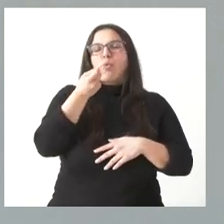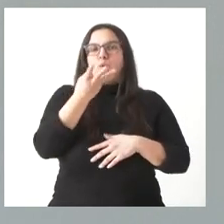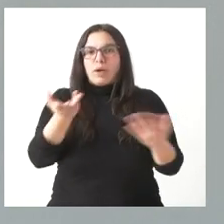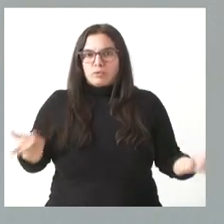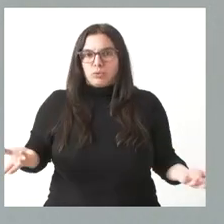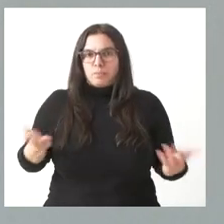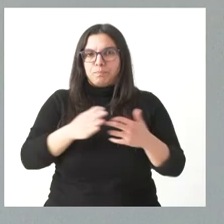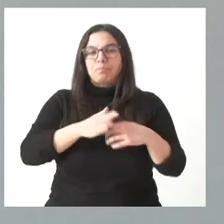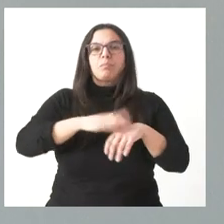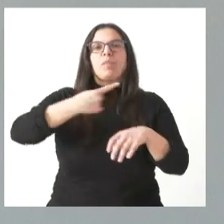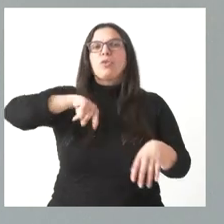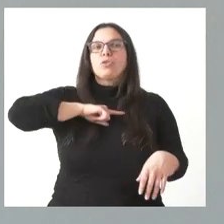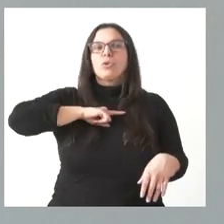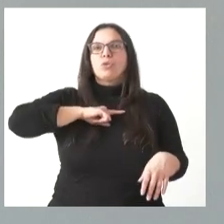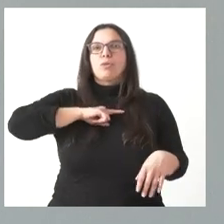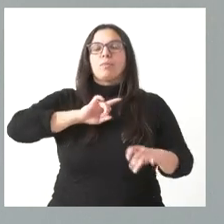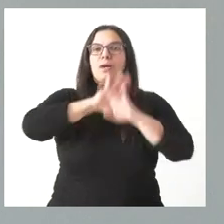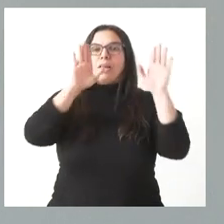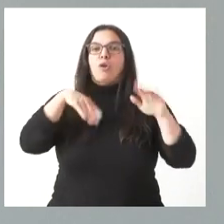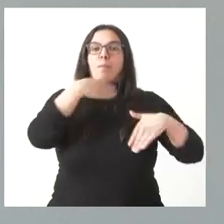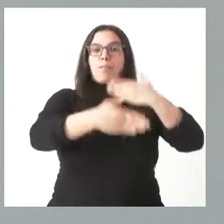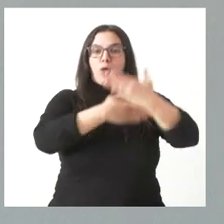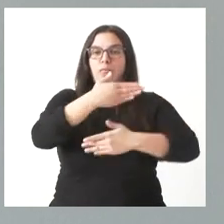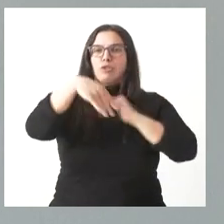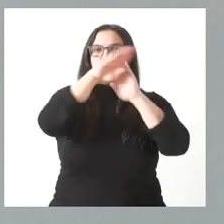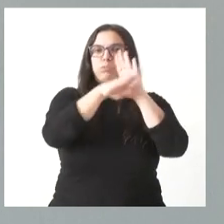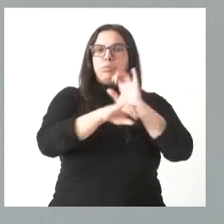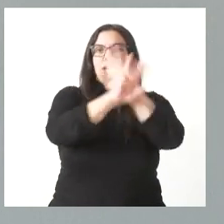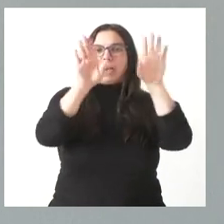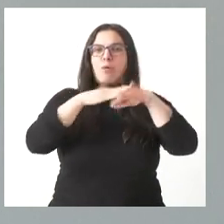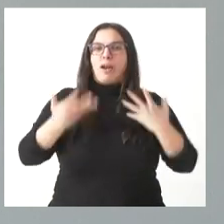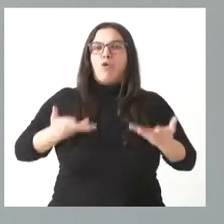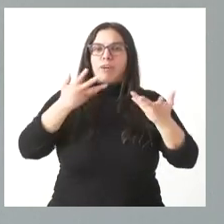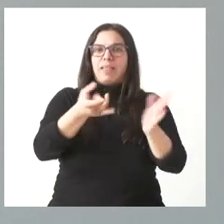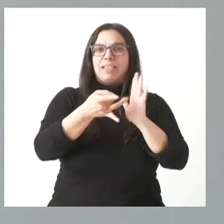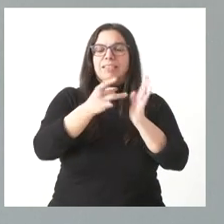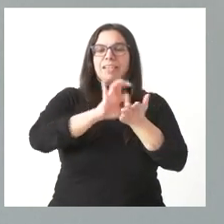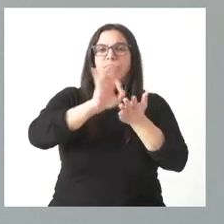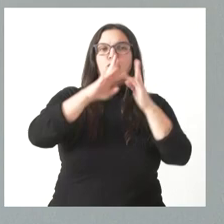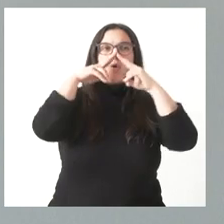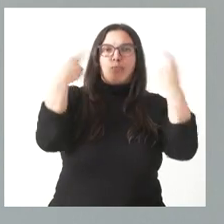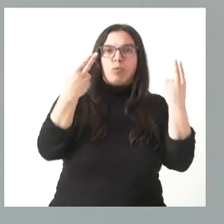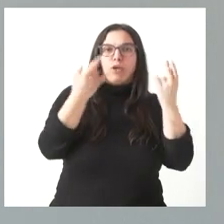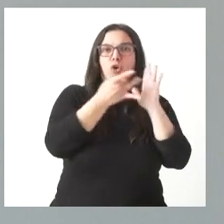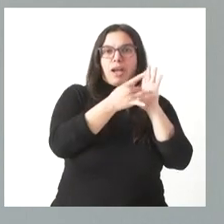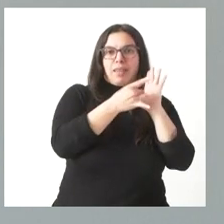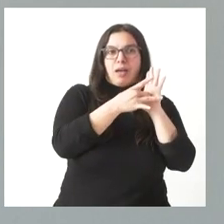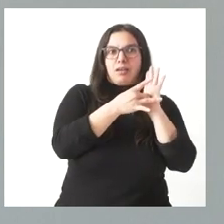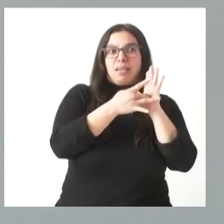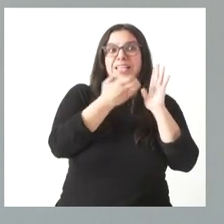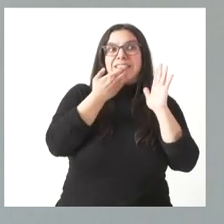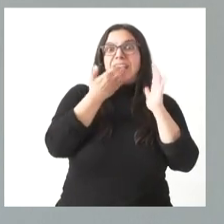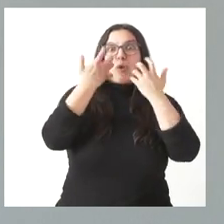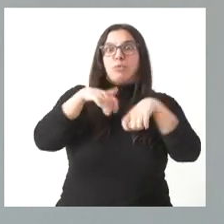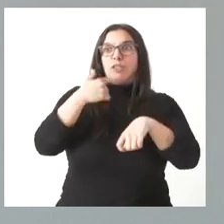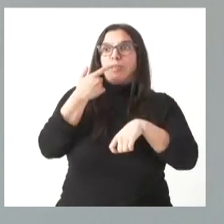más importante el definir un proceso que nos lleve a garantizar un servicio público de calidad que, primero, fijar un coste del cual no queramos pasar. Creemos